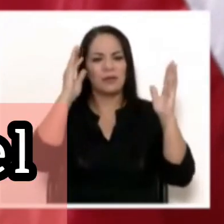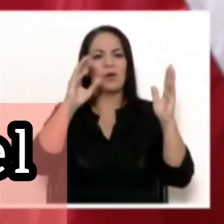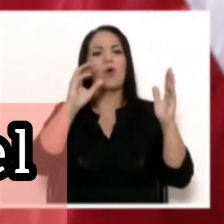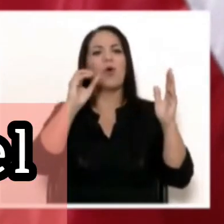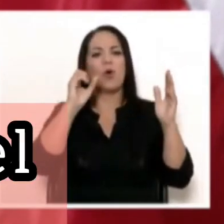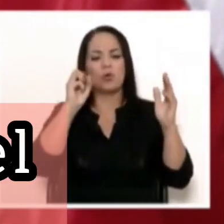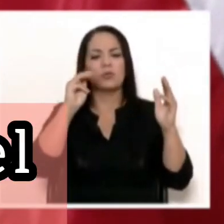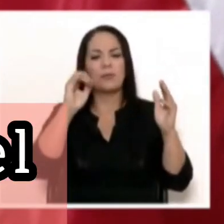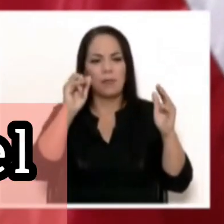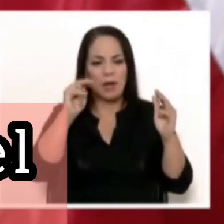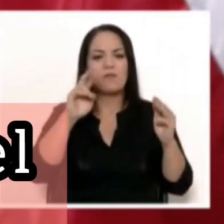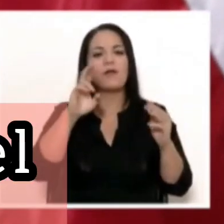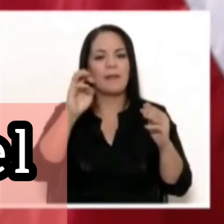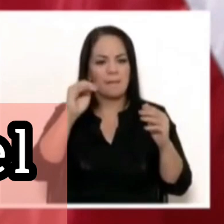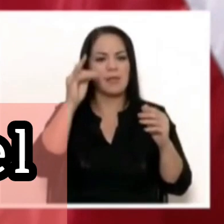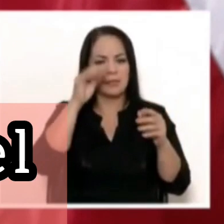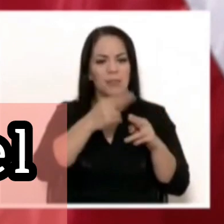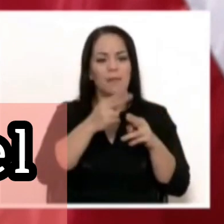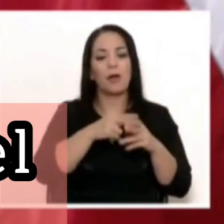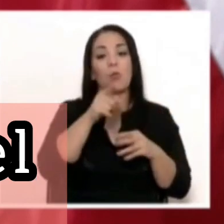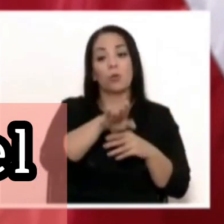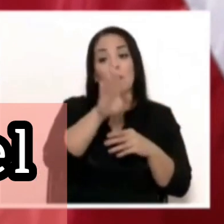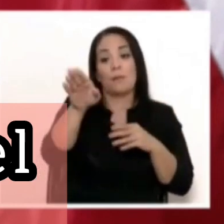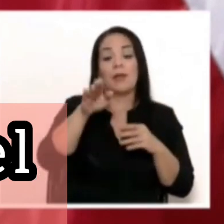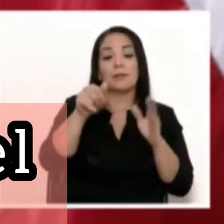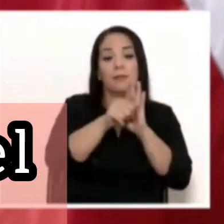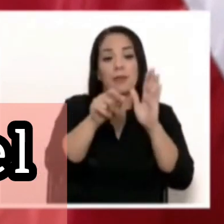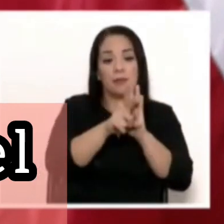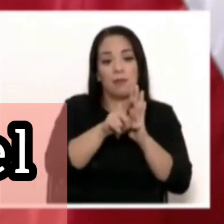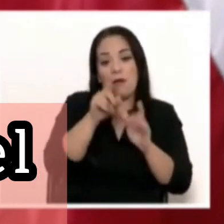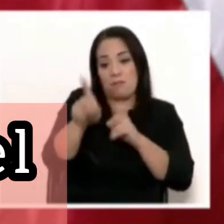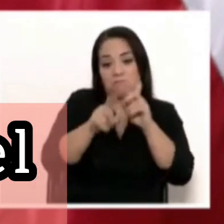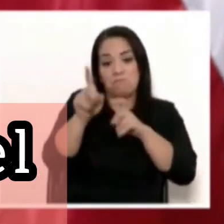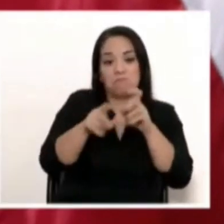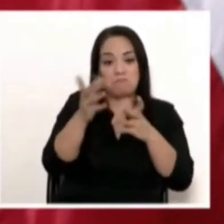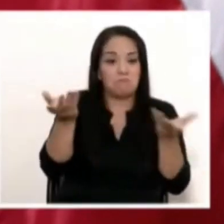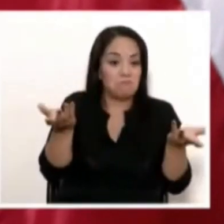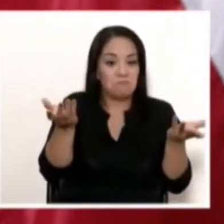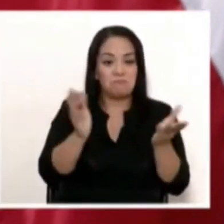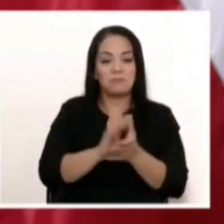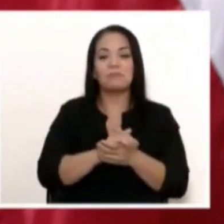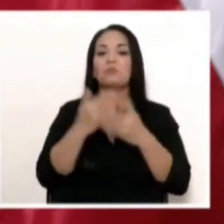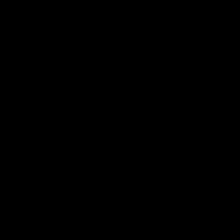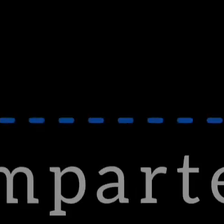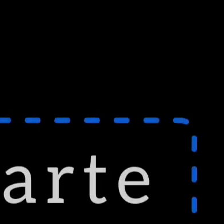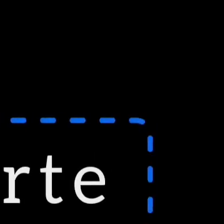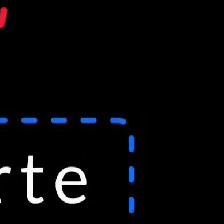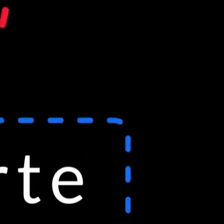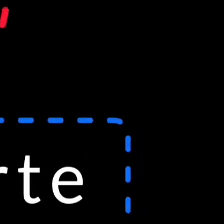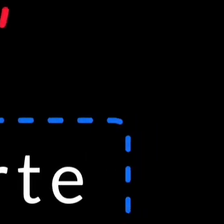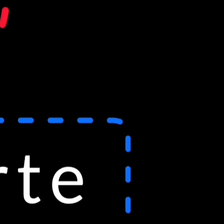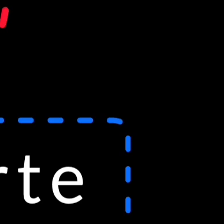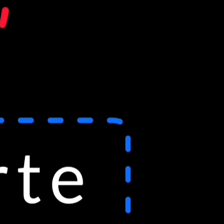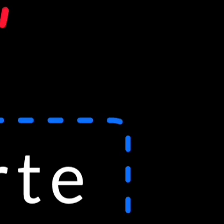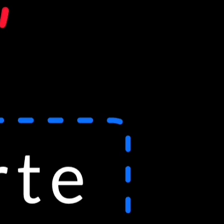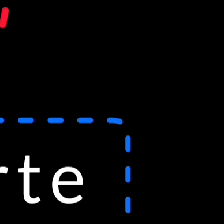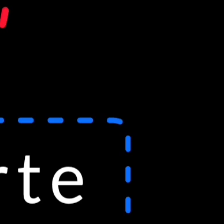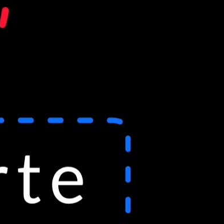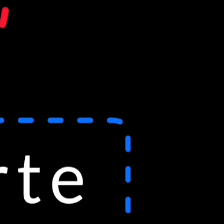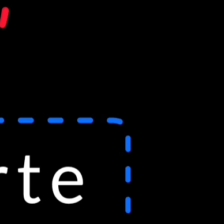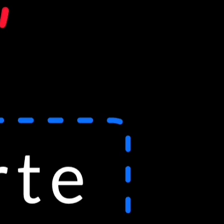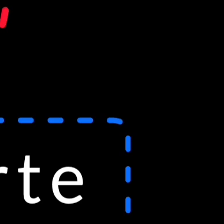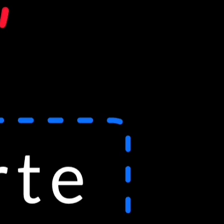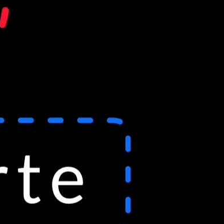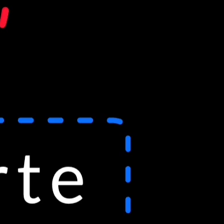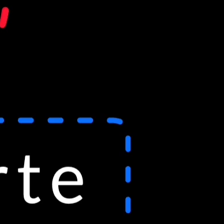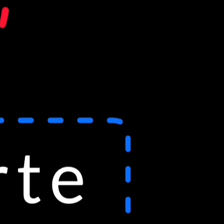Remi, ya me acordé, vaya a la asamblea a que le hagan las preguntas correspondientes. Muchas gracias. Muchas gracias por ver este video.